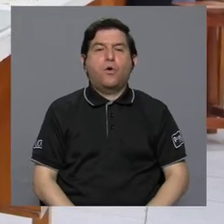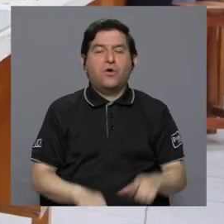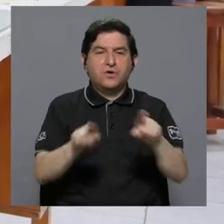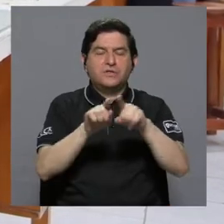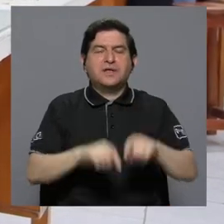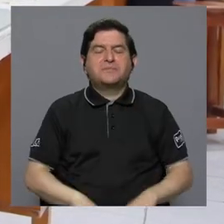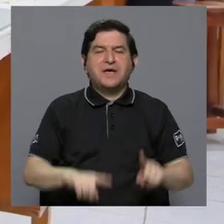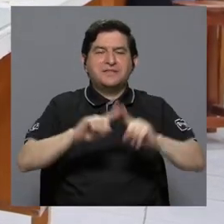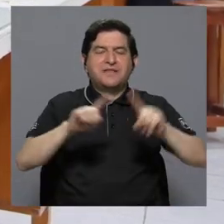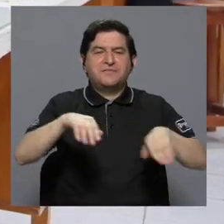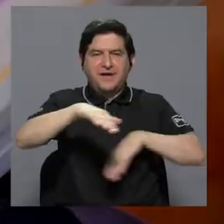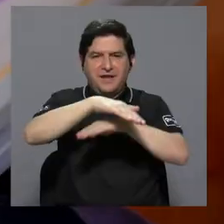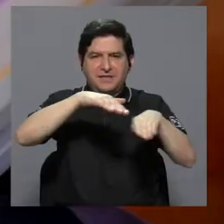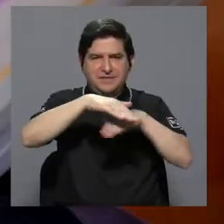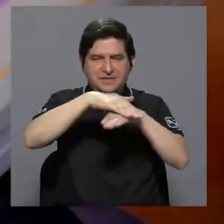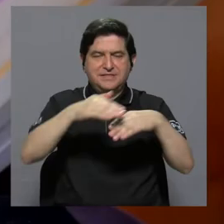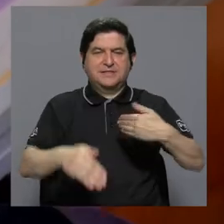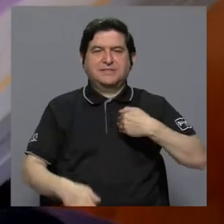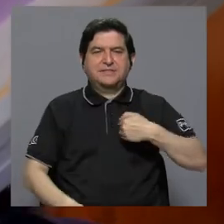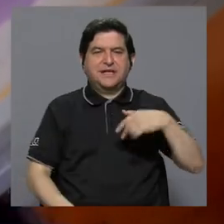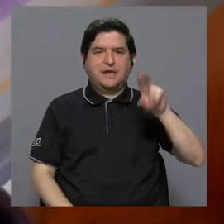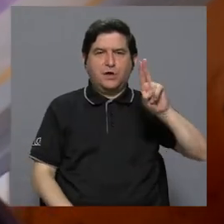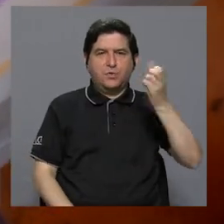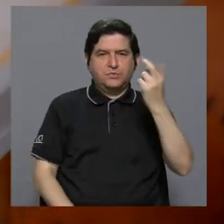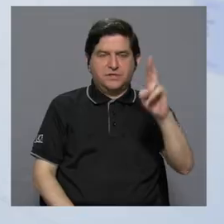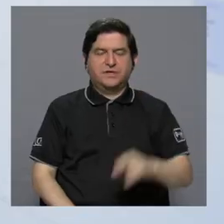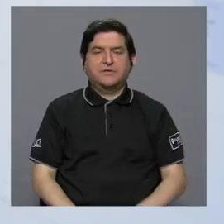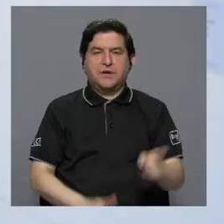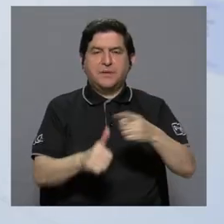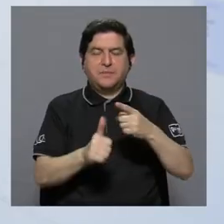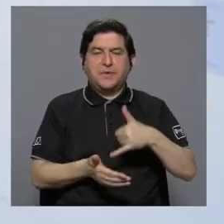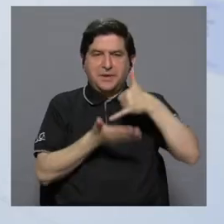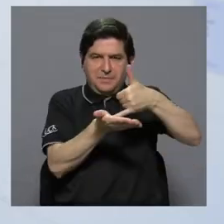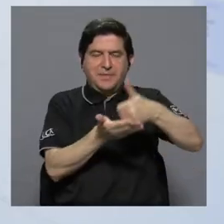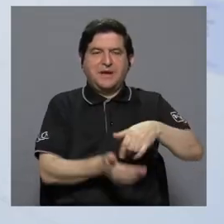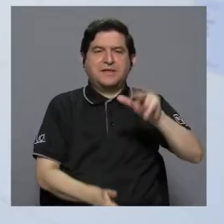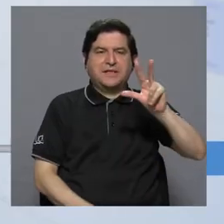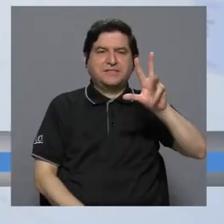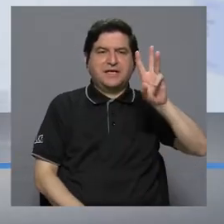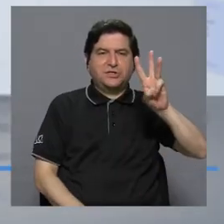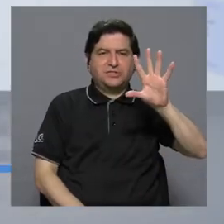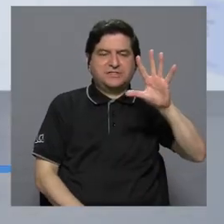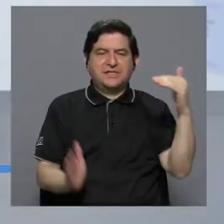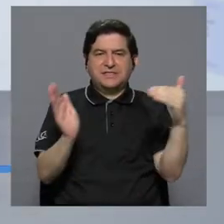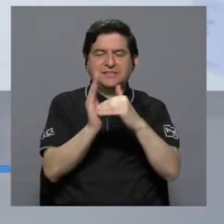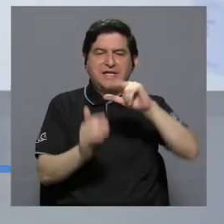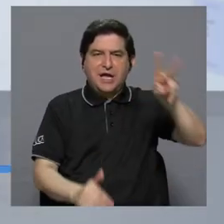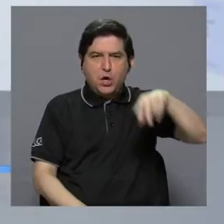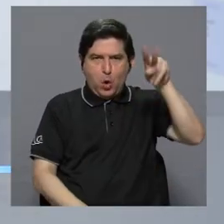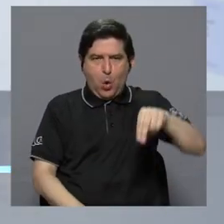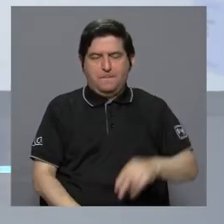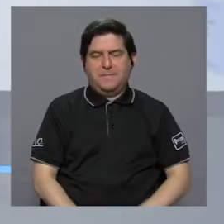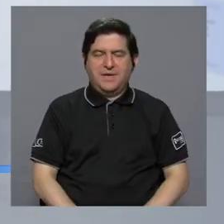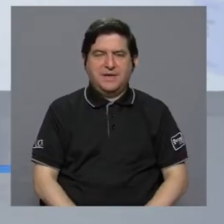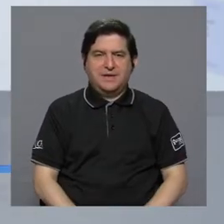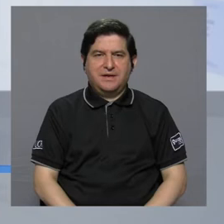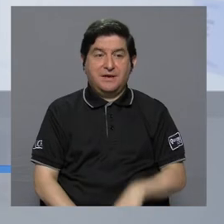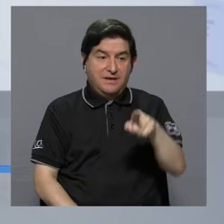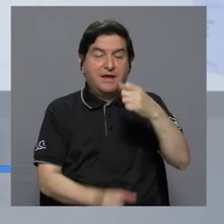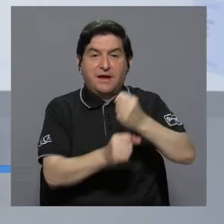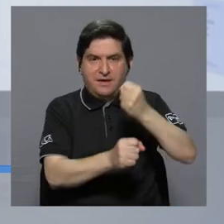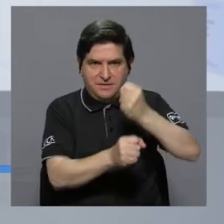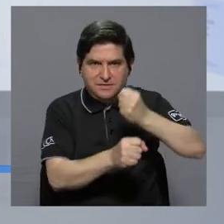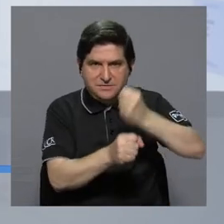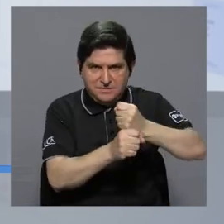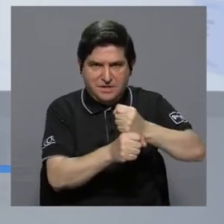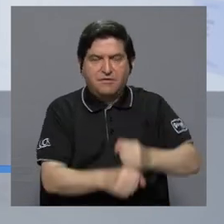dirección de las sedes y recintos de la Universidad. El primer premio son 365 mil colones y esta